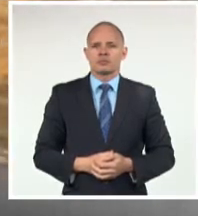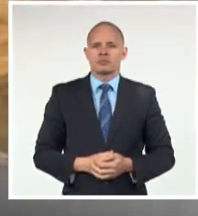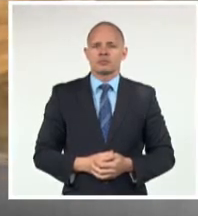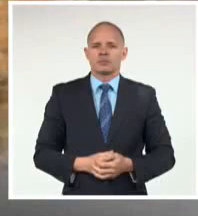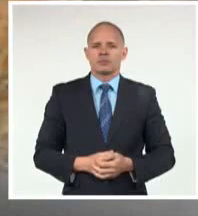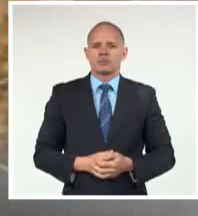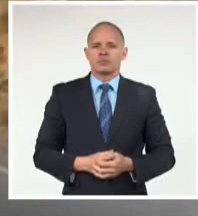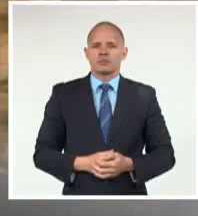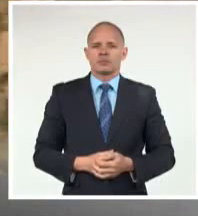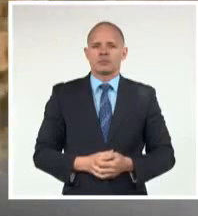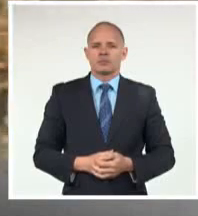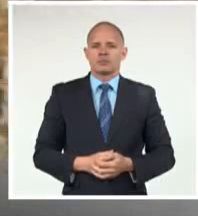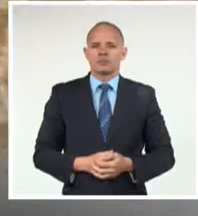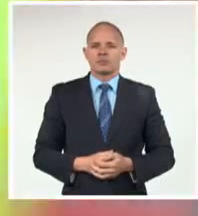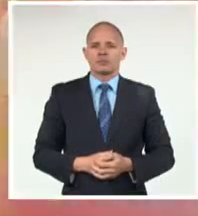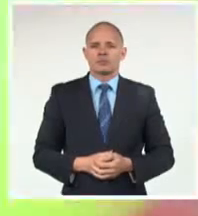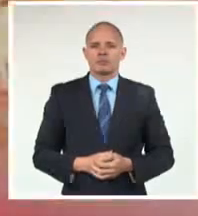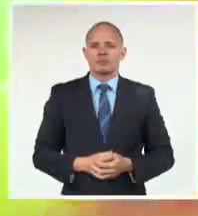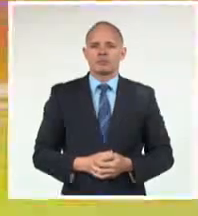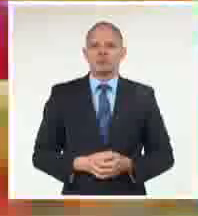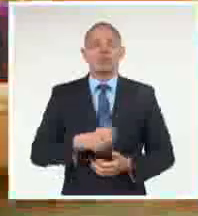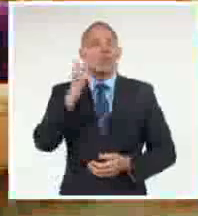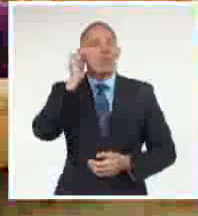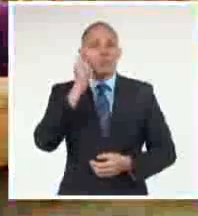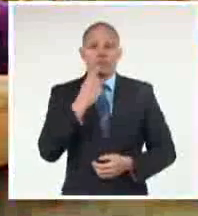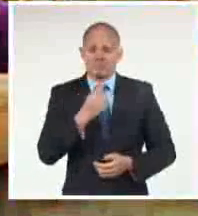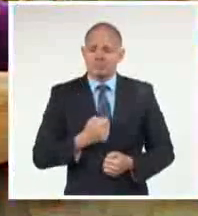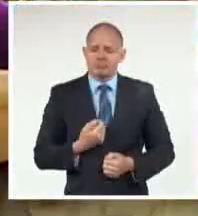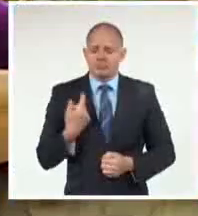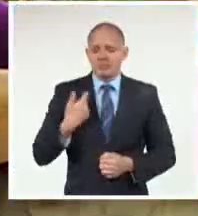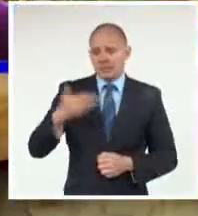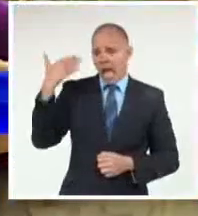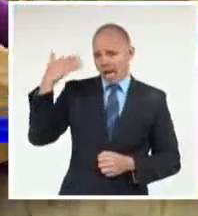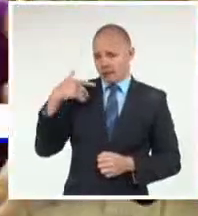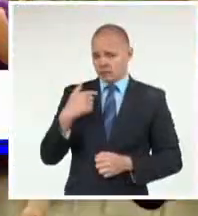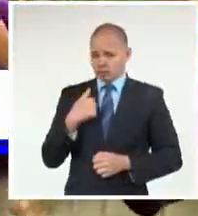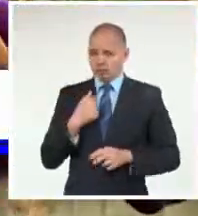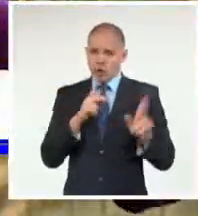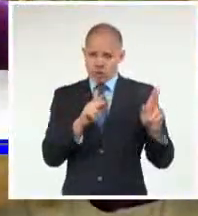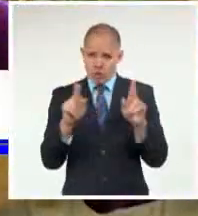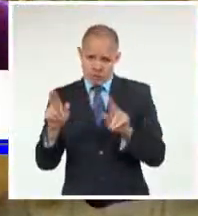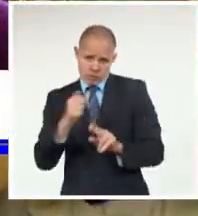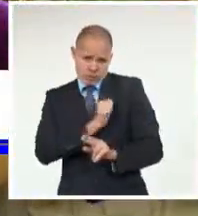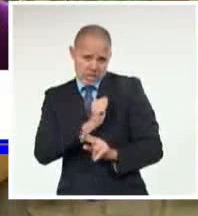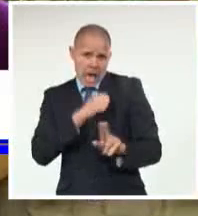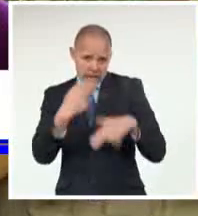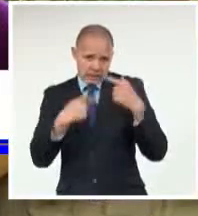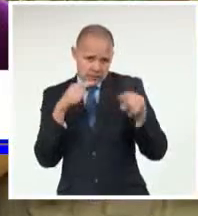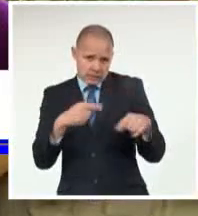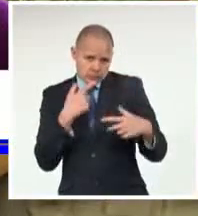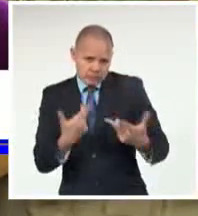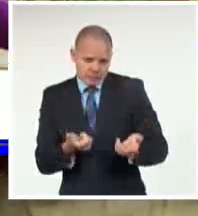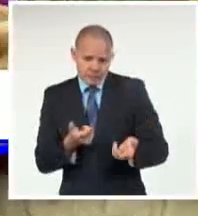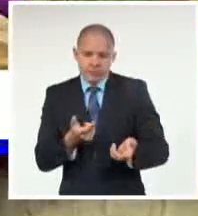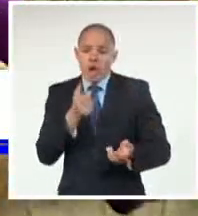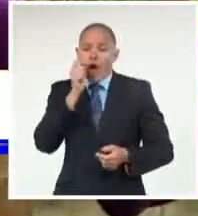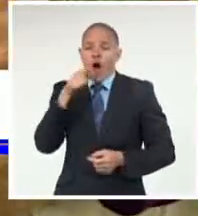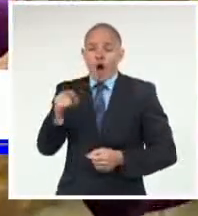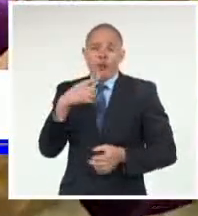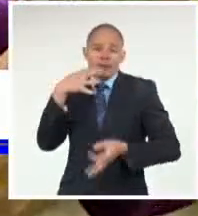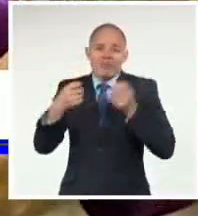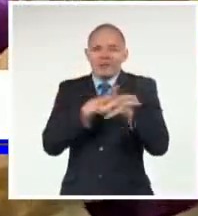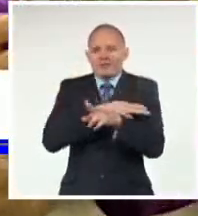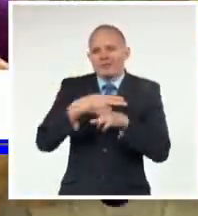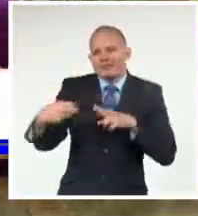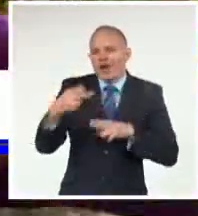Uno de los primeros documentales Que quise hacer Fue el de Sergio Vittier Que también